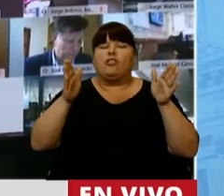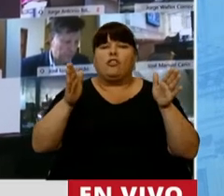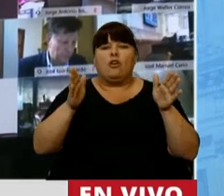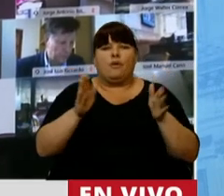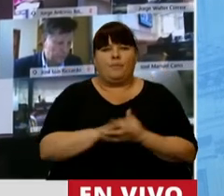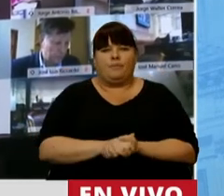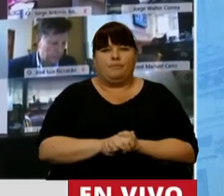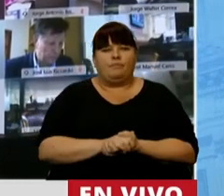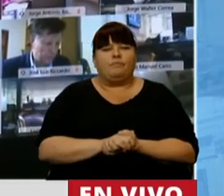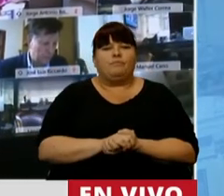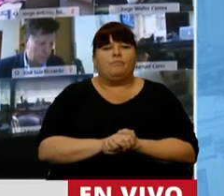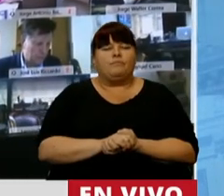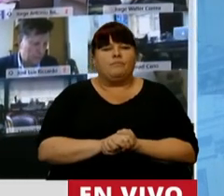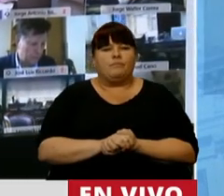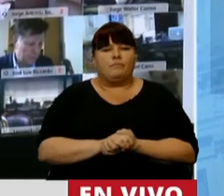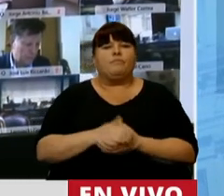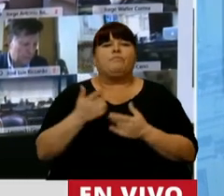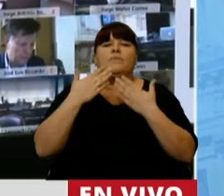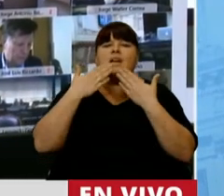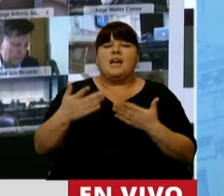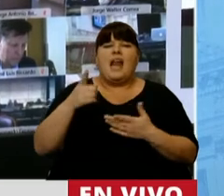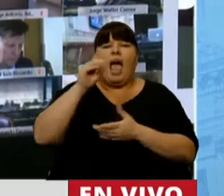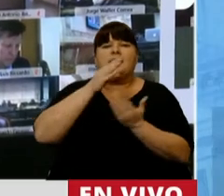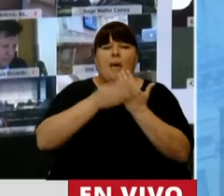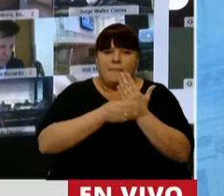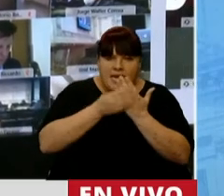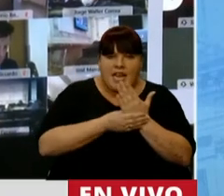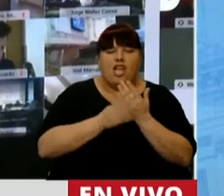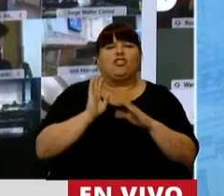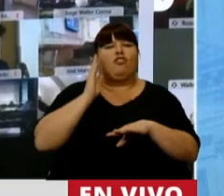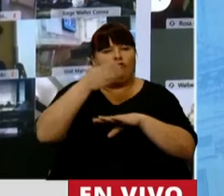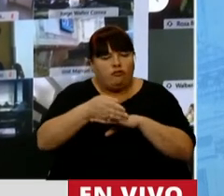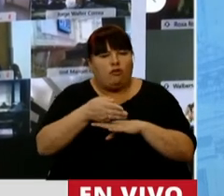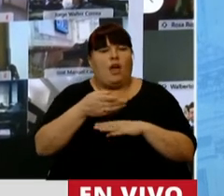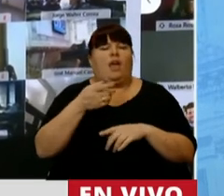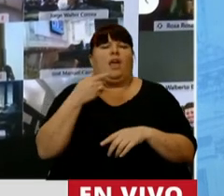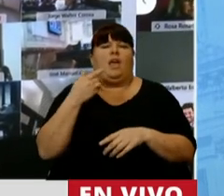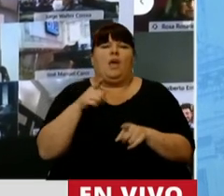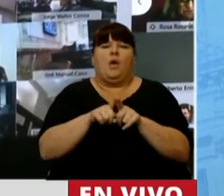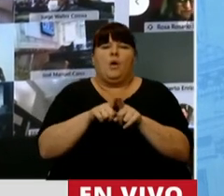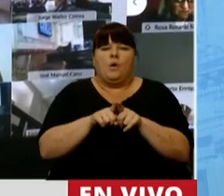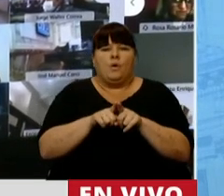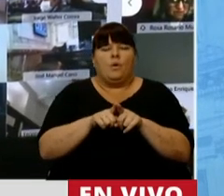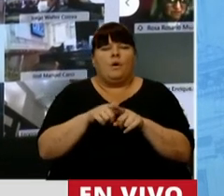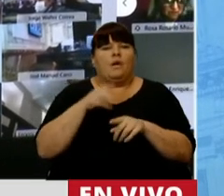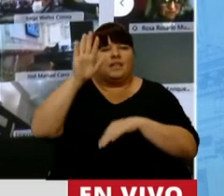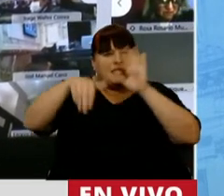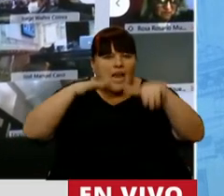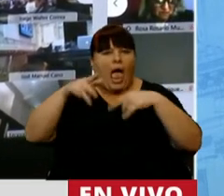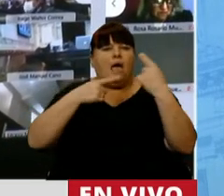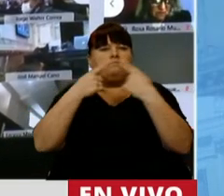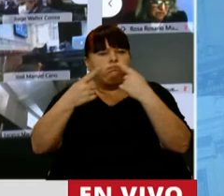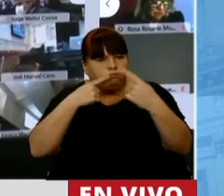exposiciones. Agradecemos a algunos ministros que se prestaron realmente a la requisitoria, a las